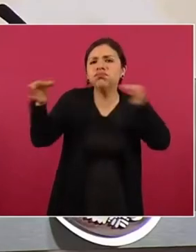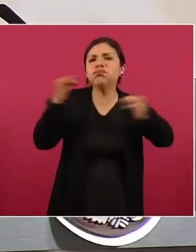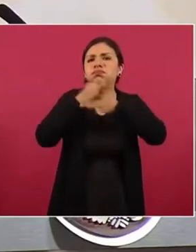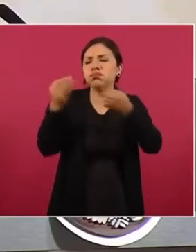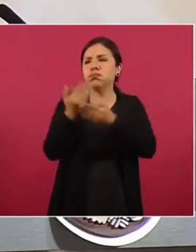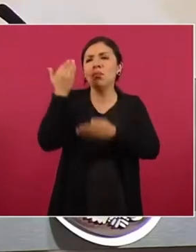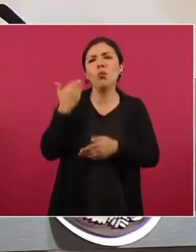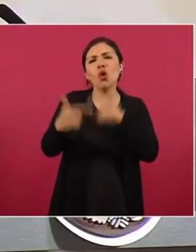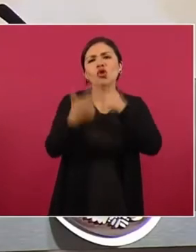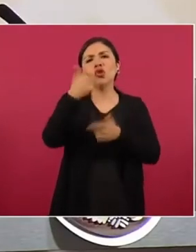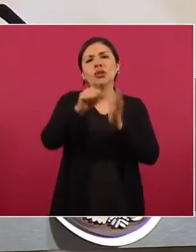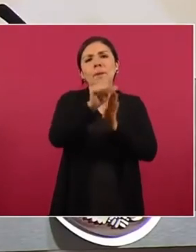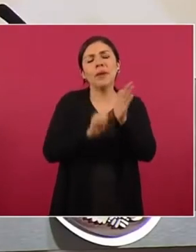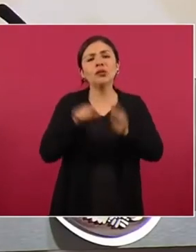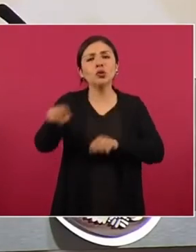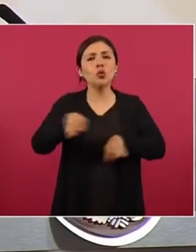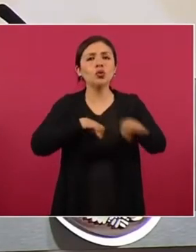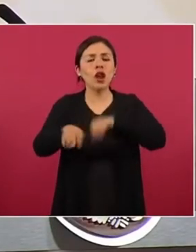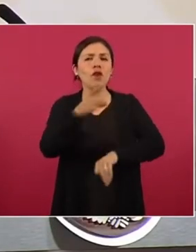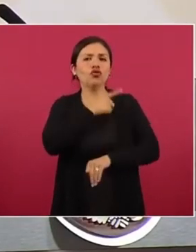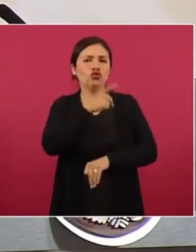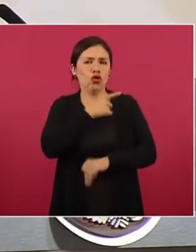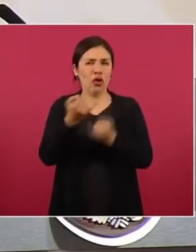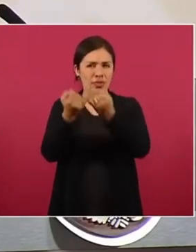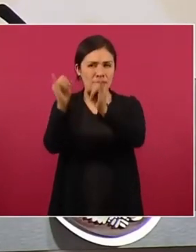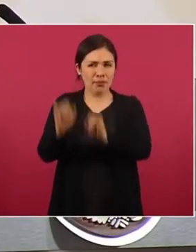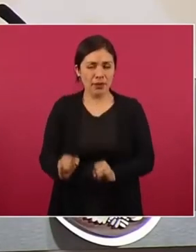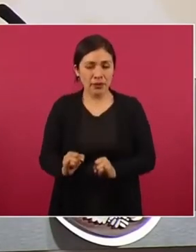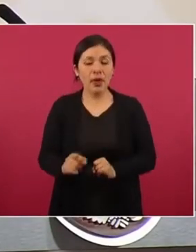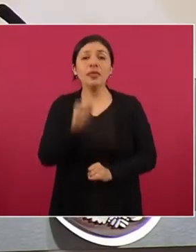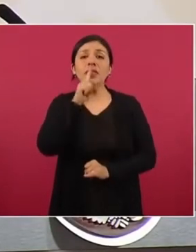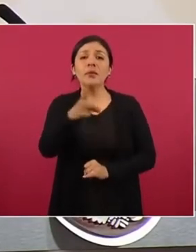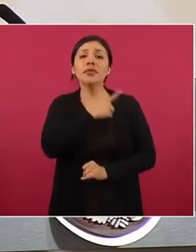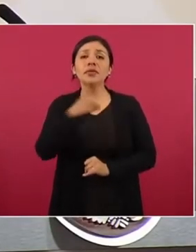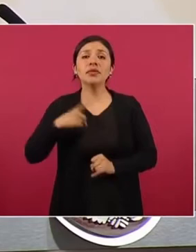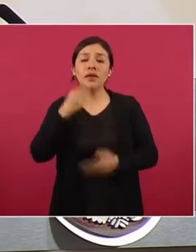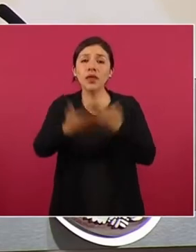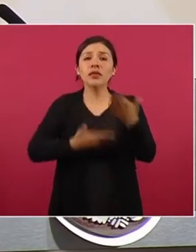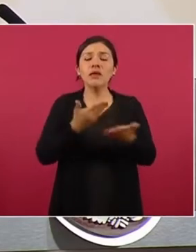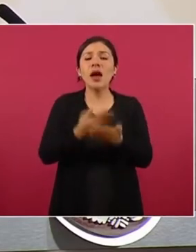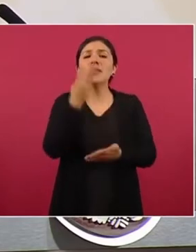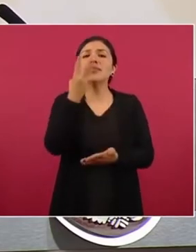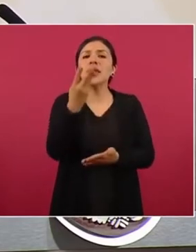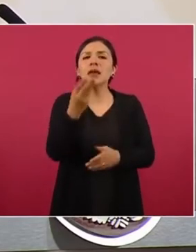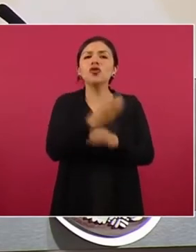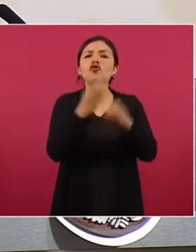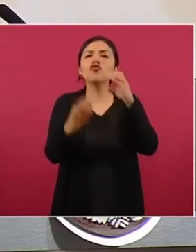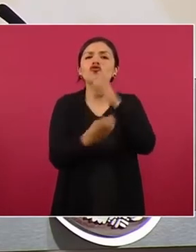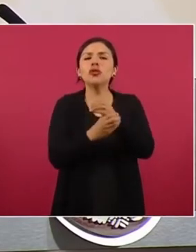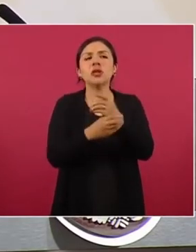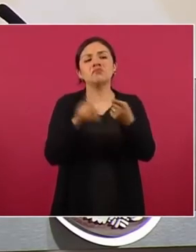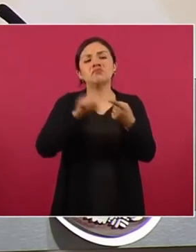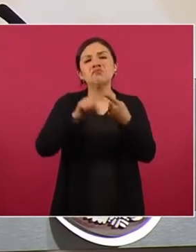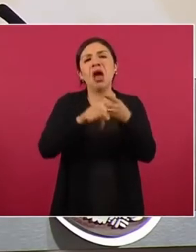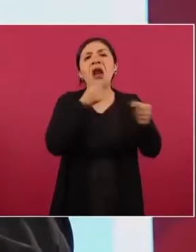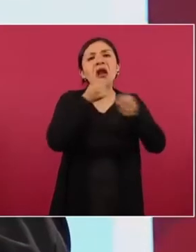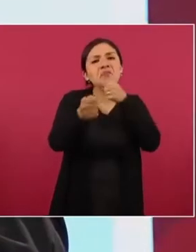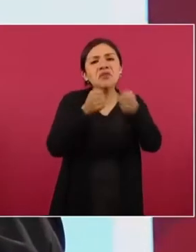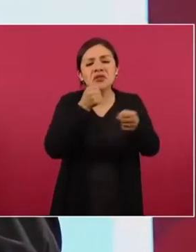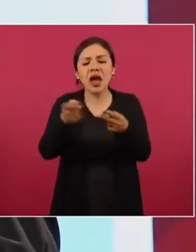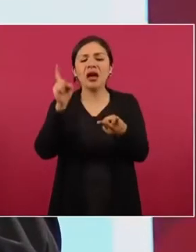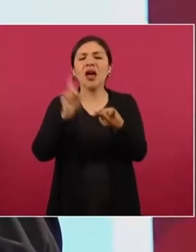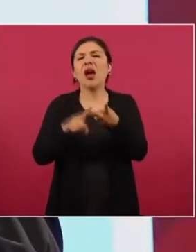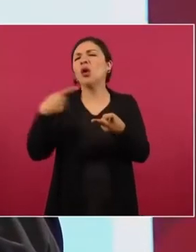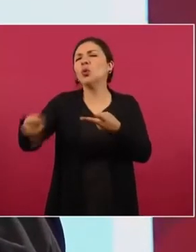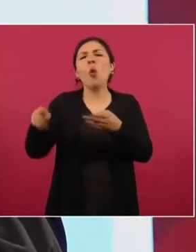meses como periodista por cuenta propia y deberá entregar al menos tres productos, tres reportajes o tres productos